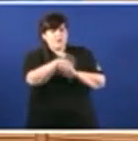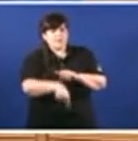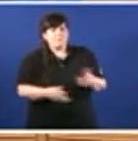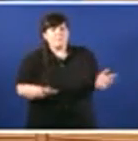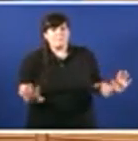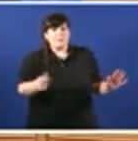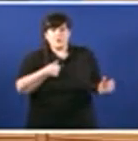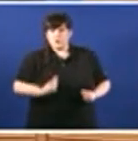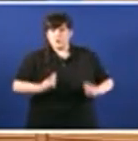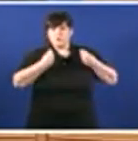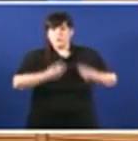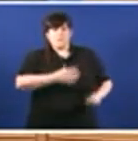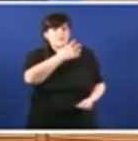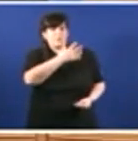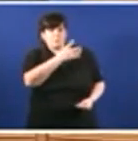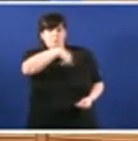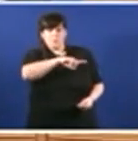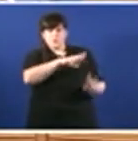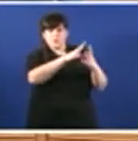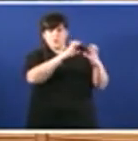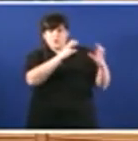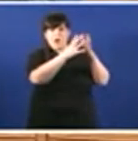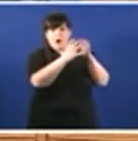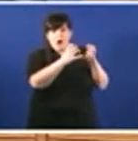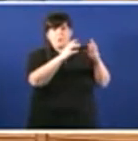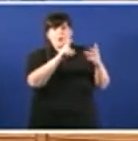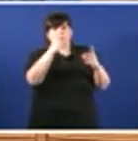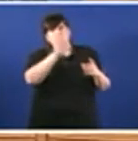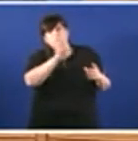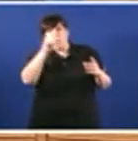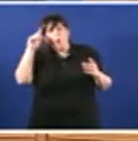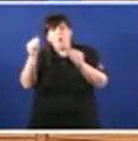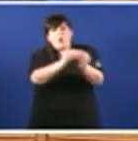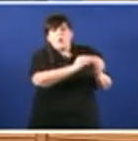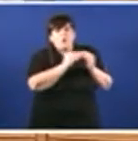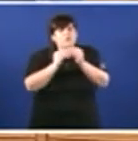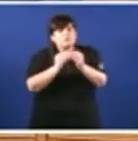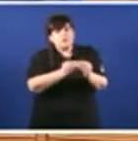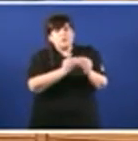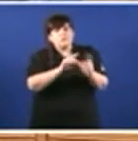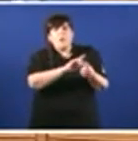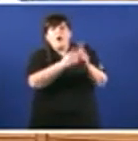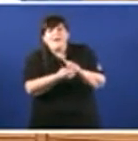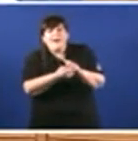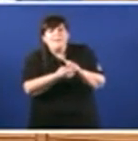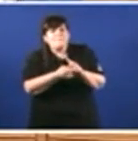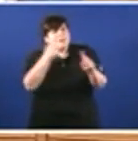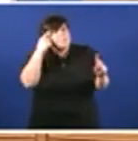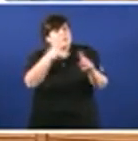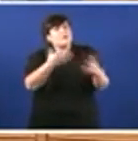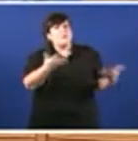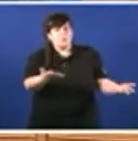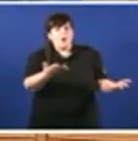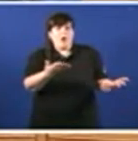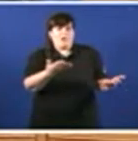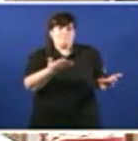sorprende non é que vostedes cambien os consensos por 25 escanos de diferencia O que me sorprende vostedes se pode imaginar é